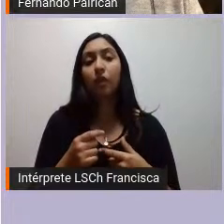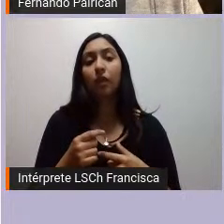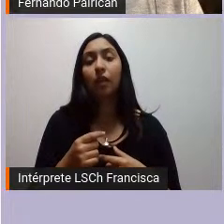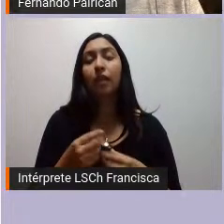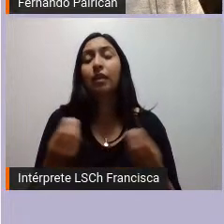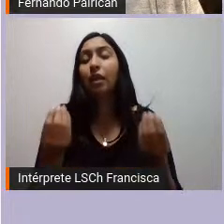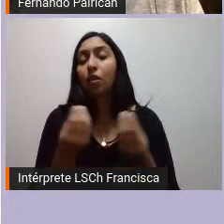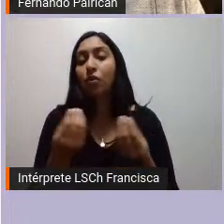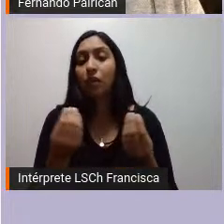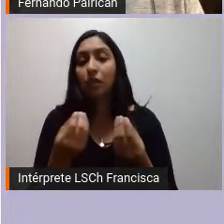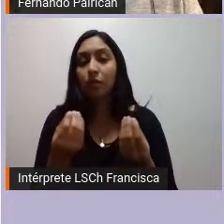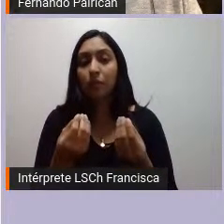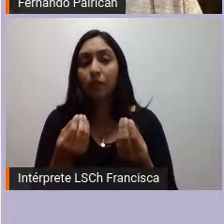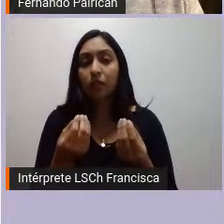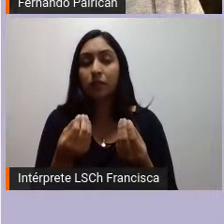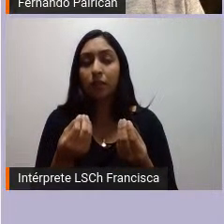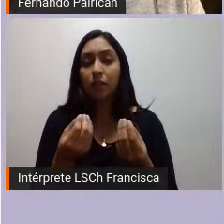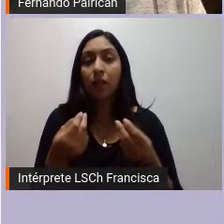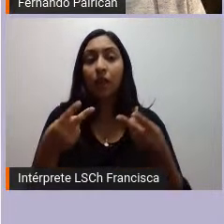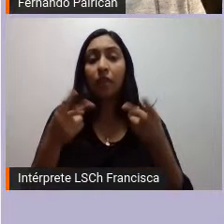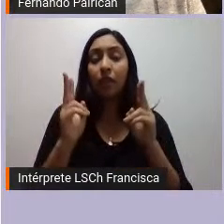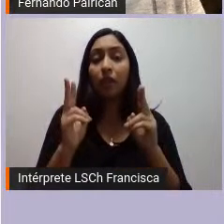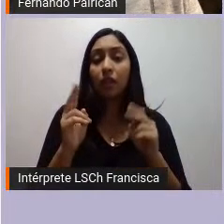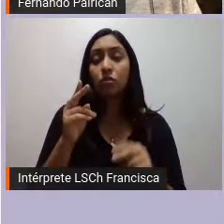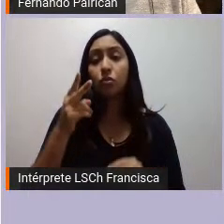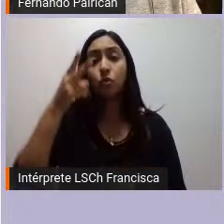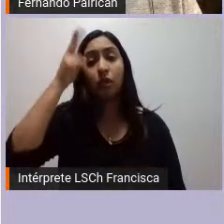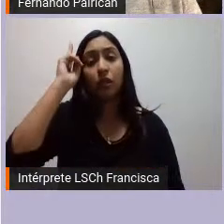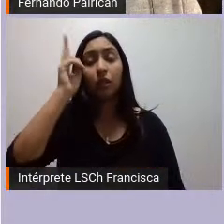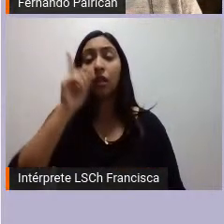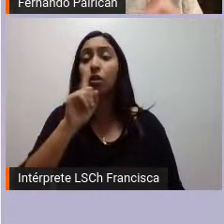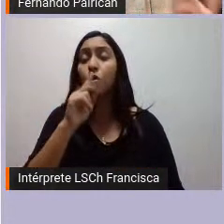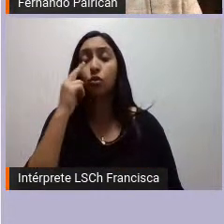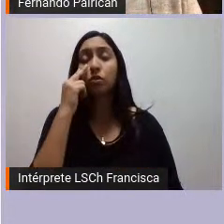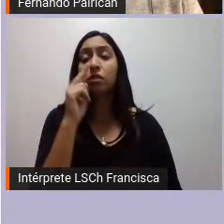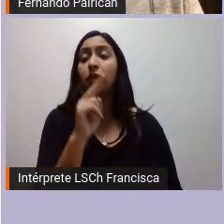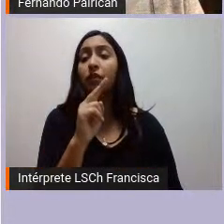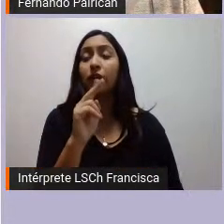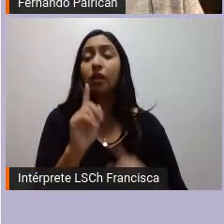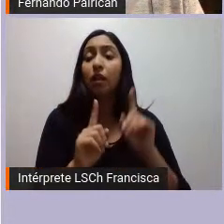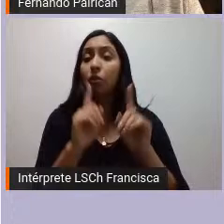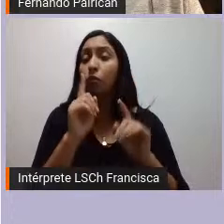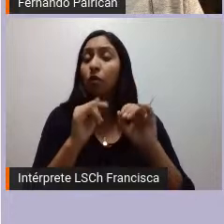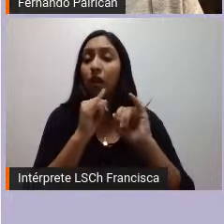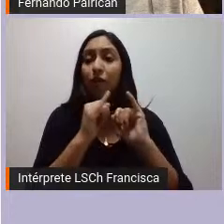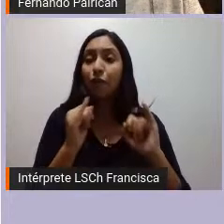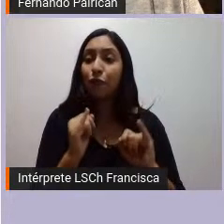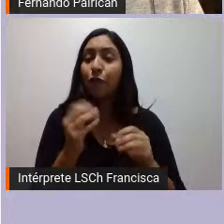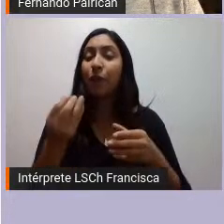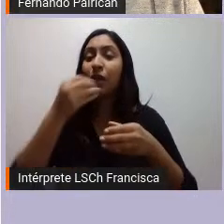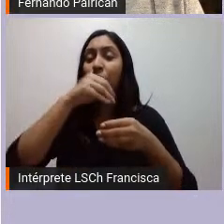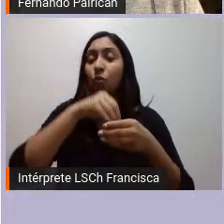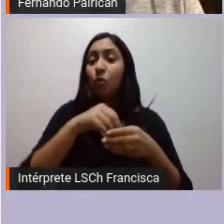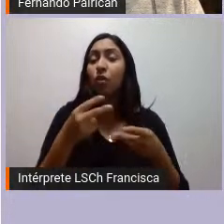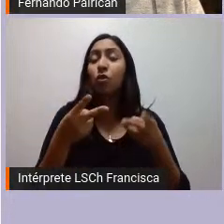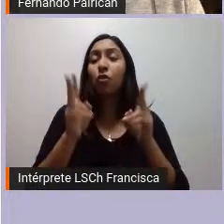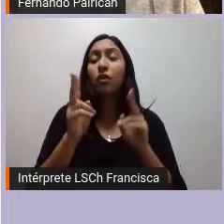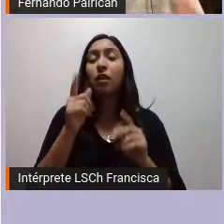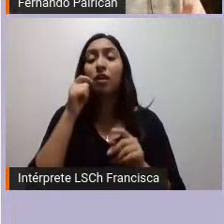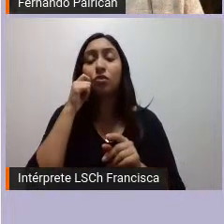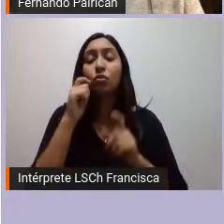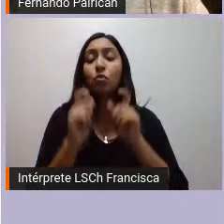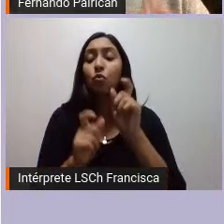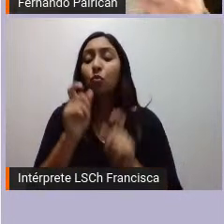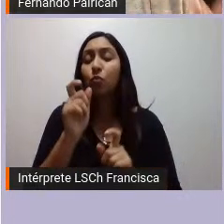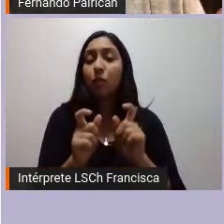es que los derechos indígenas no son vistos como de alguna manera dentro de los marcos de los humanos y que por tanto trato de